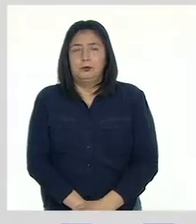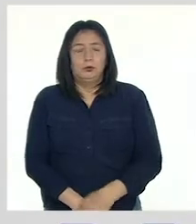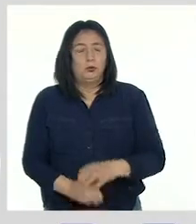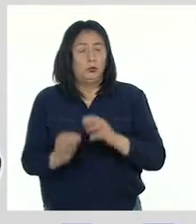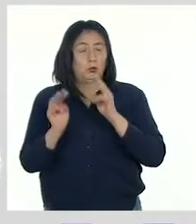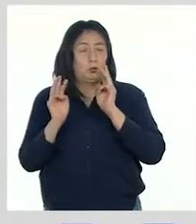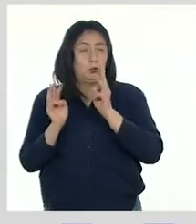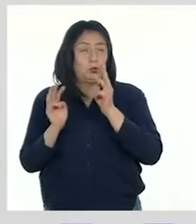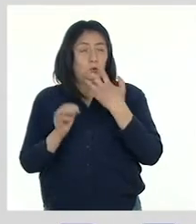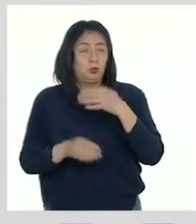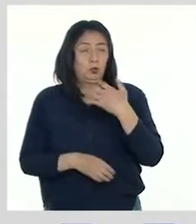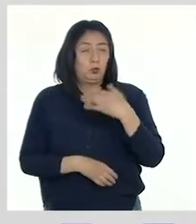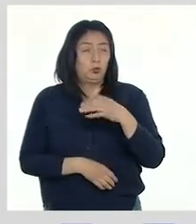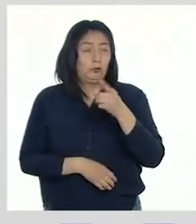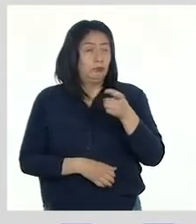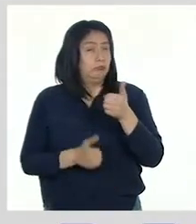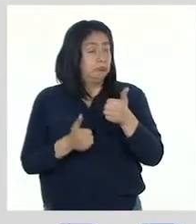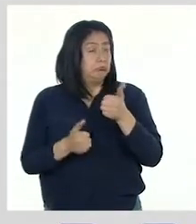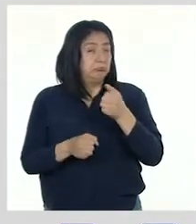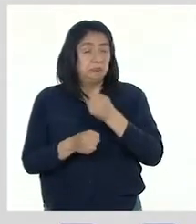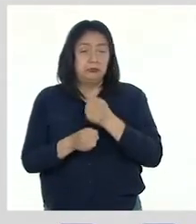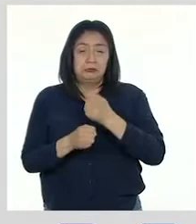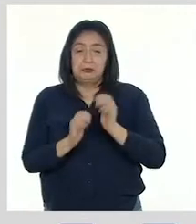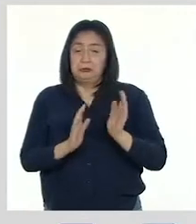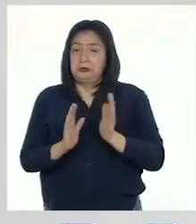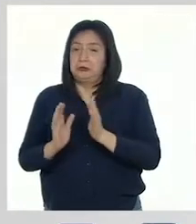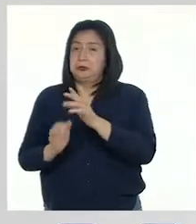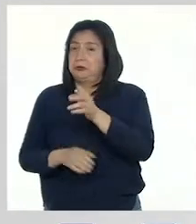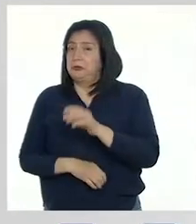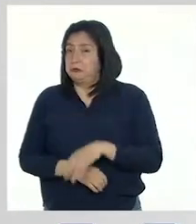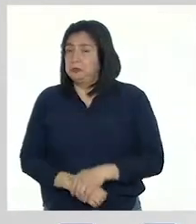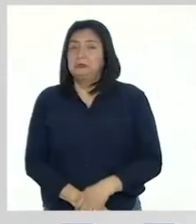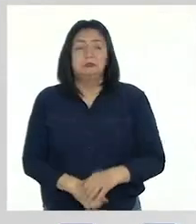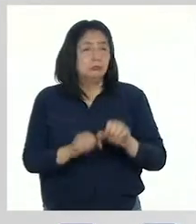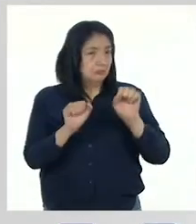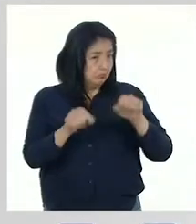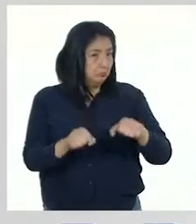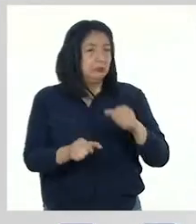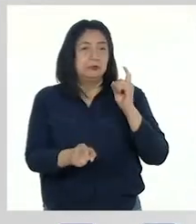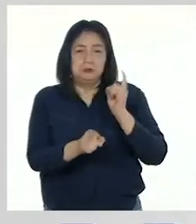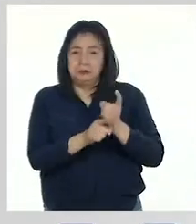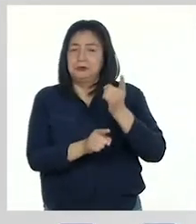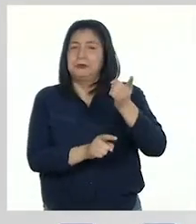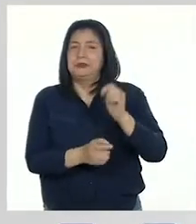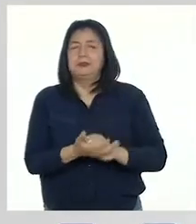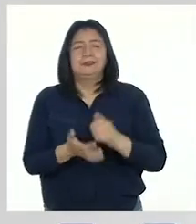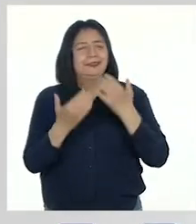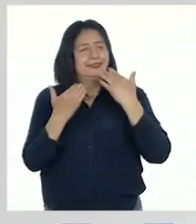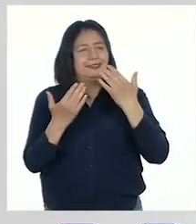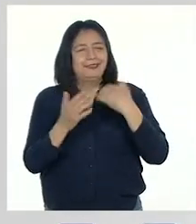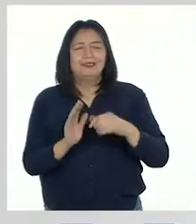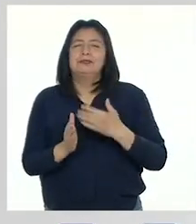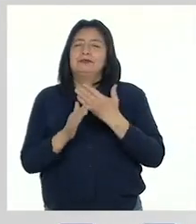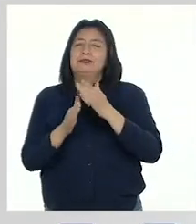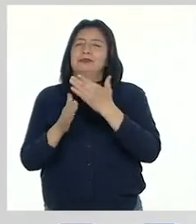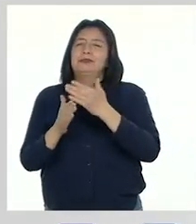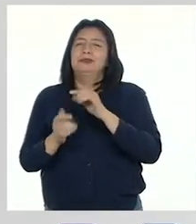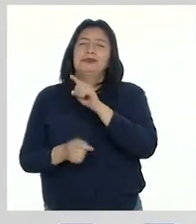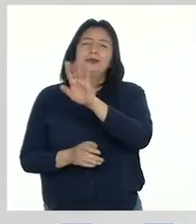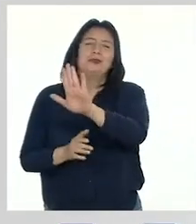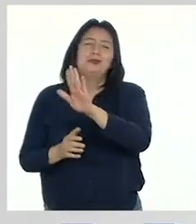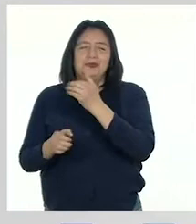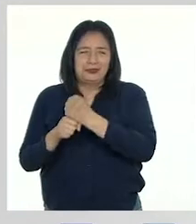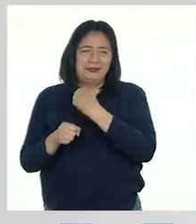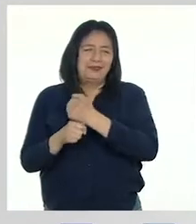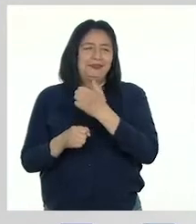¡Guau! Nashly ha hecho un muy buen trabajo de organización. Así es, Patti. Muchas gracias por compartirnos tu